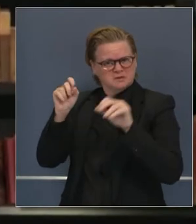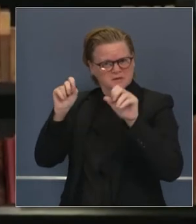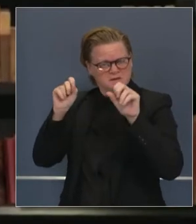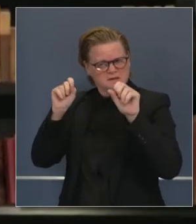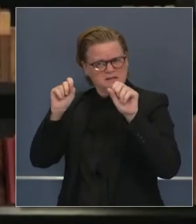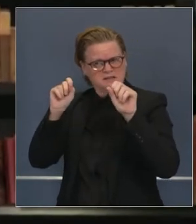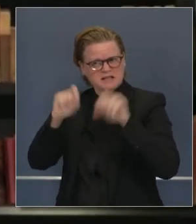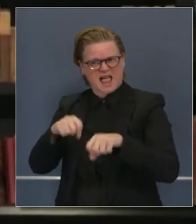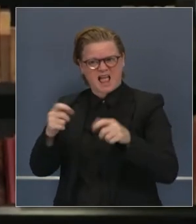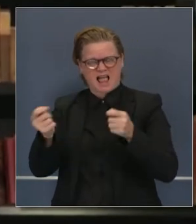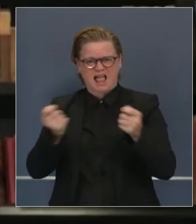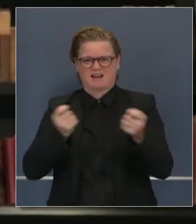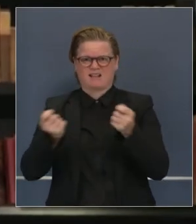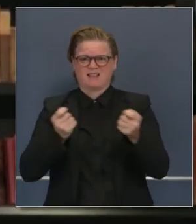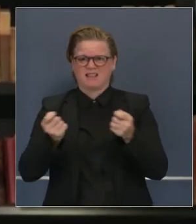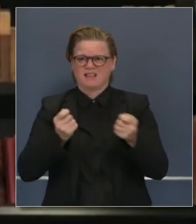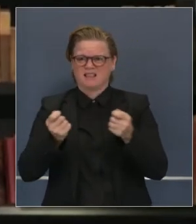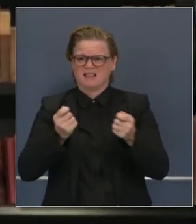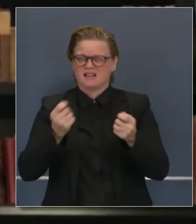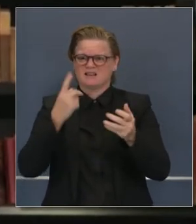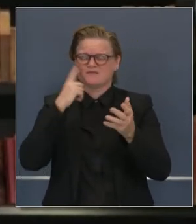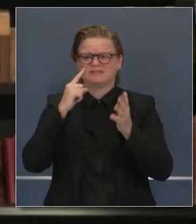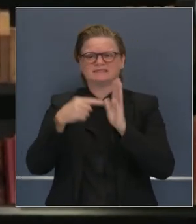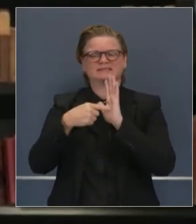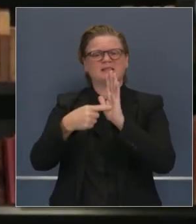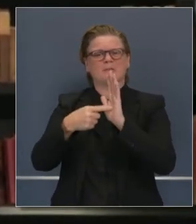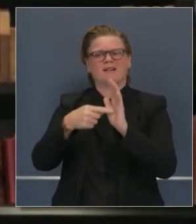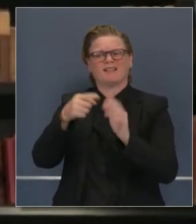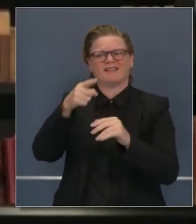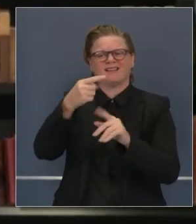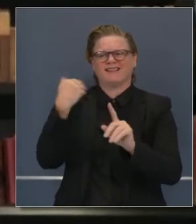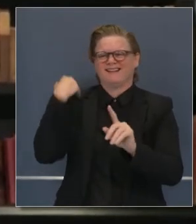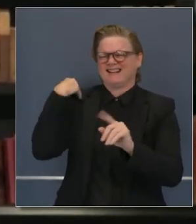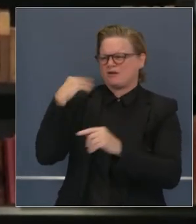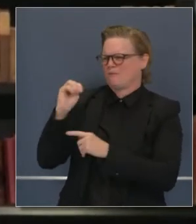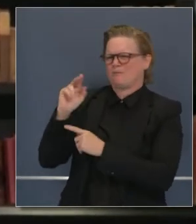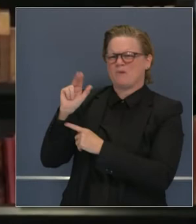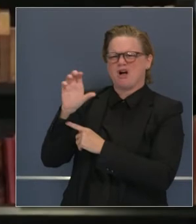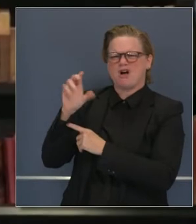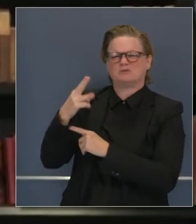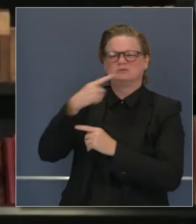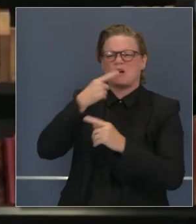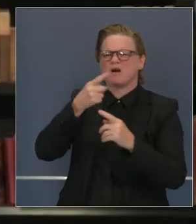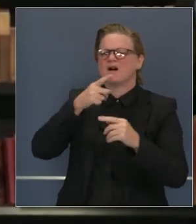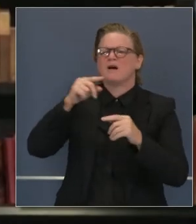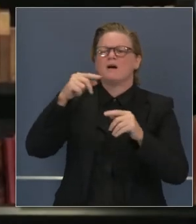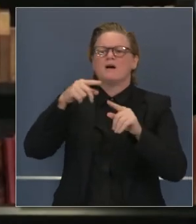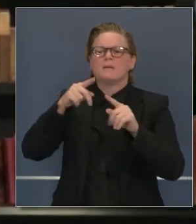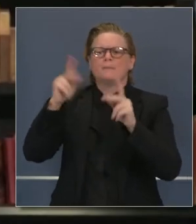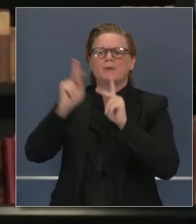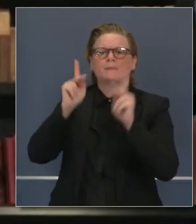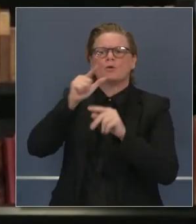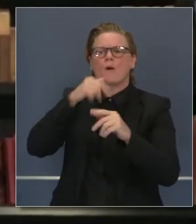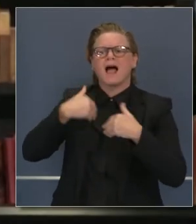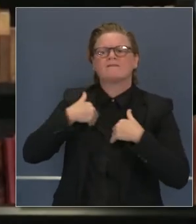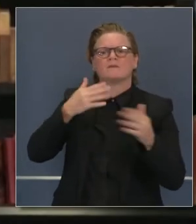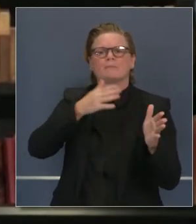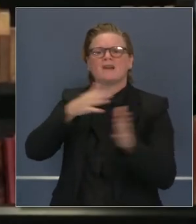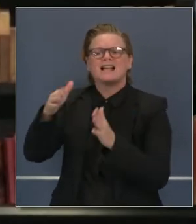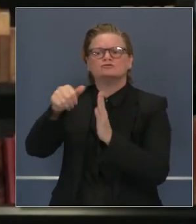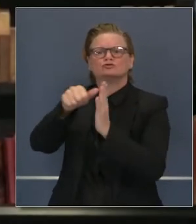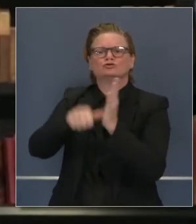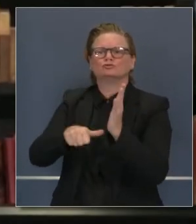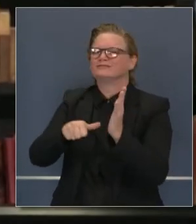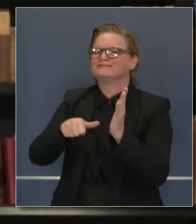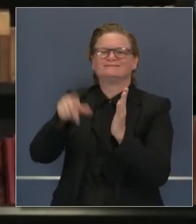sistema de hospitales? Claro que va a haber también problemas a nivel de las cirugías para otro tipo